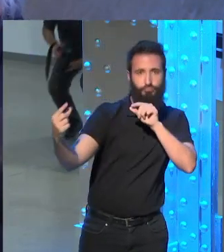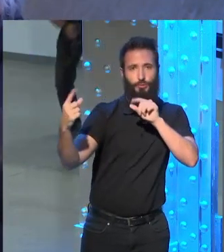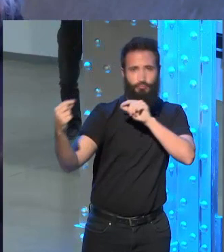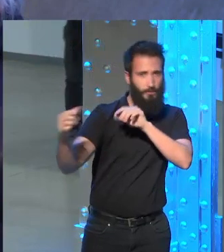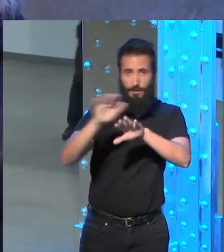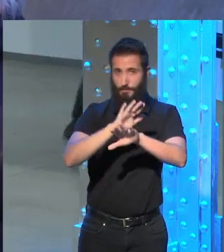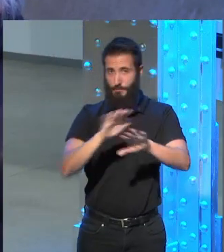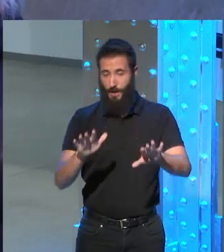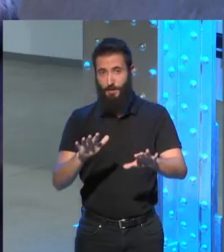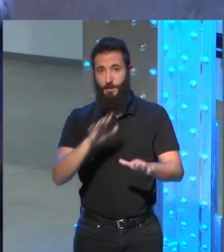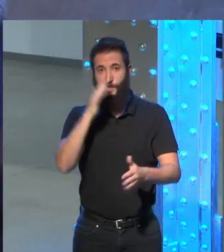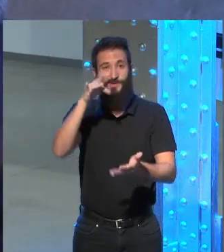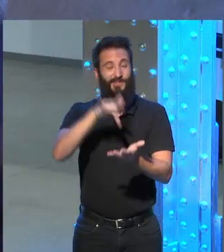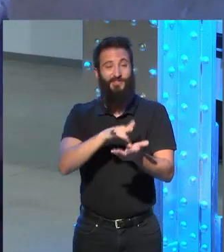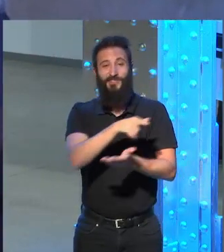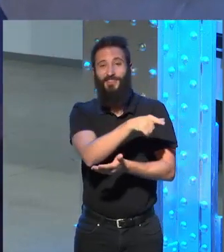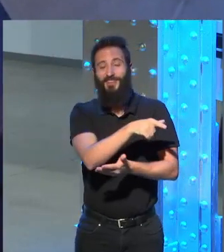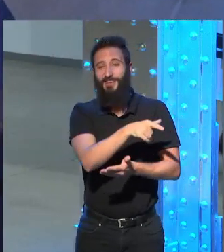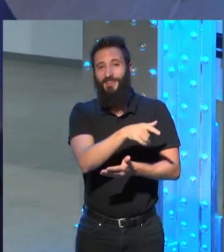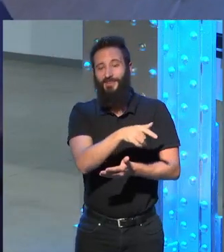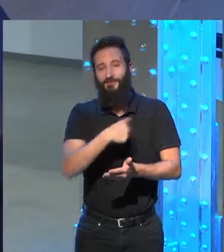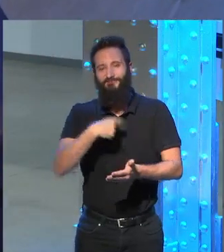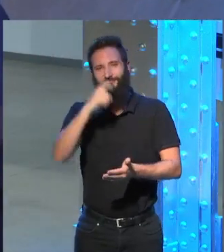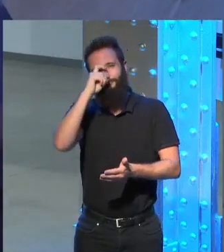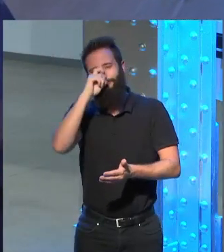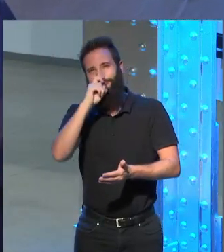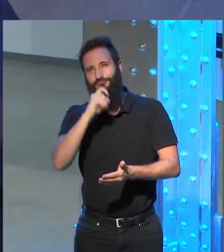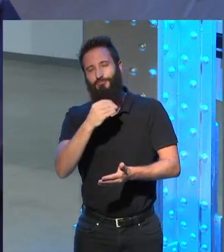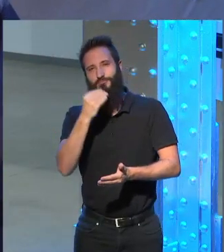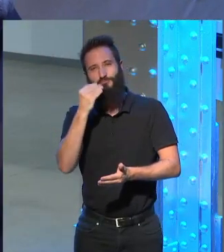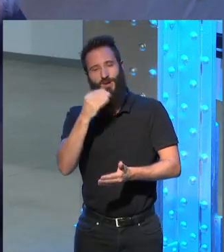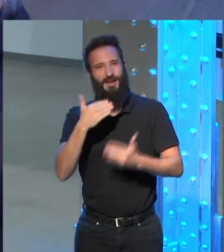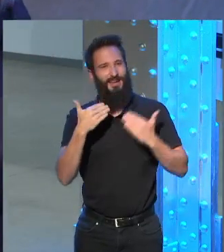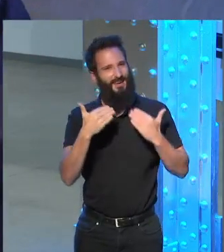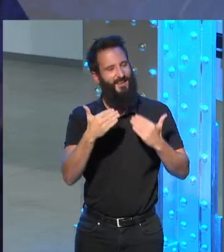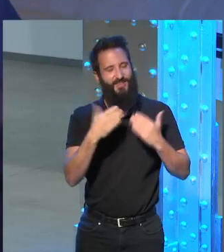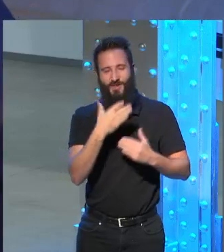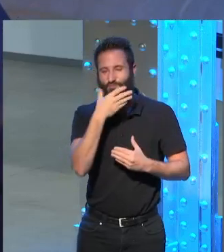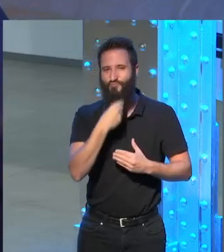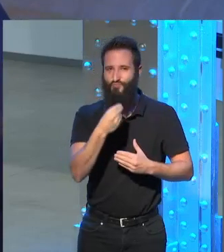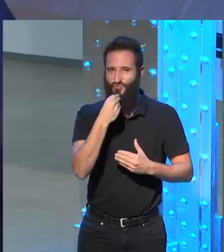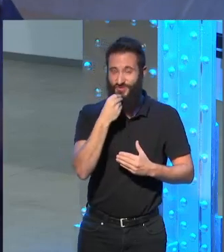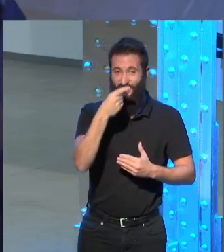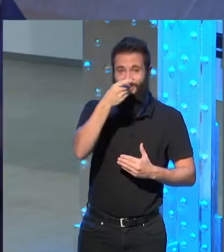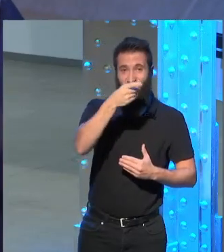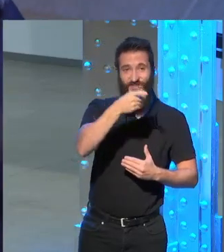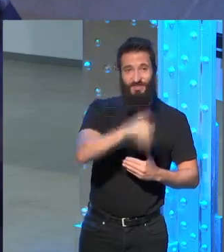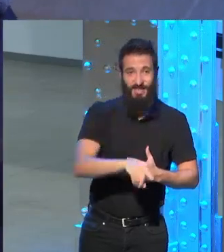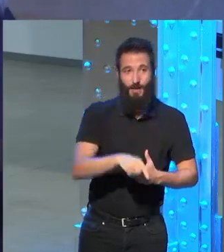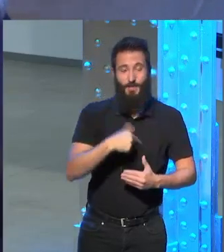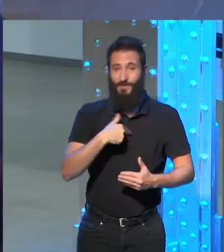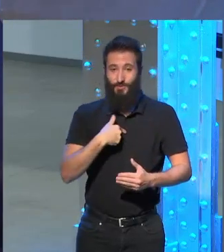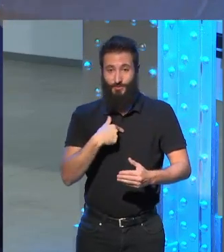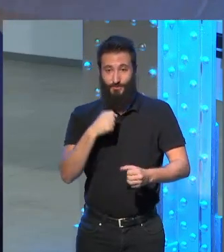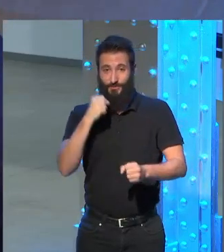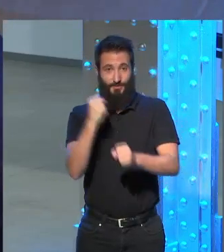algo que yo recuerdo con una enorme gratitud. Volví a hacer lo que